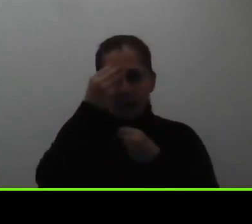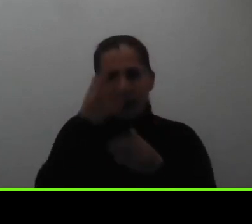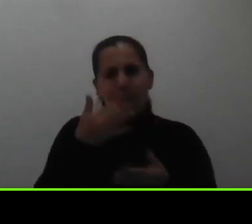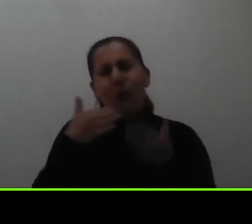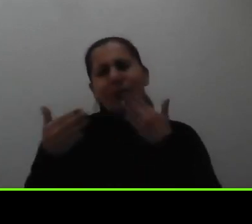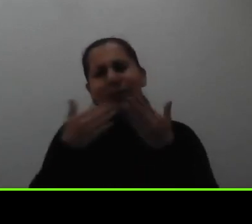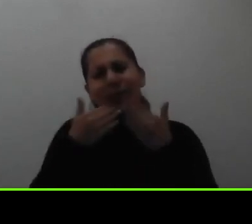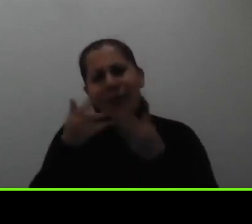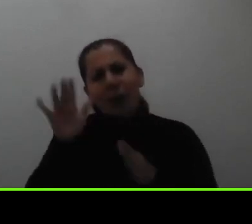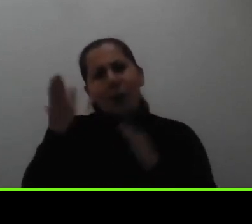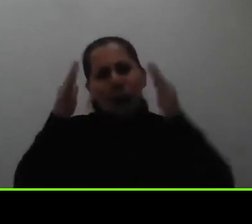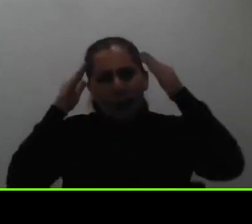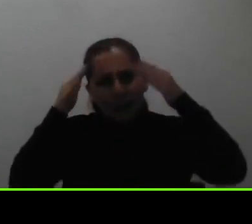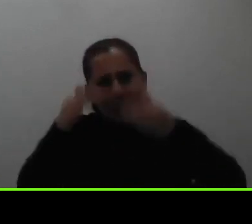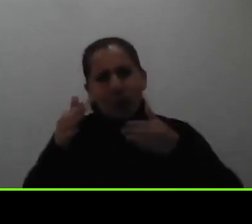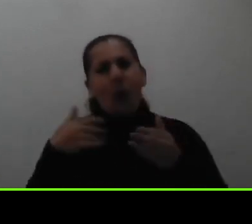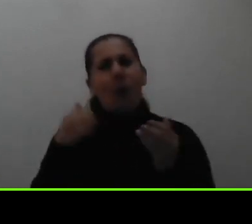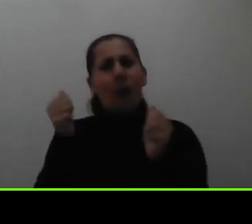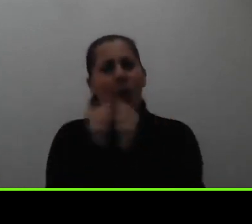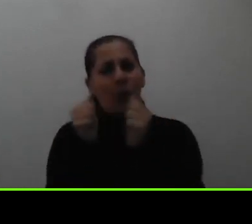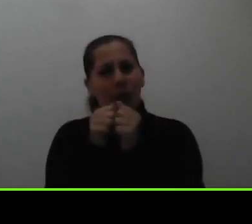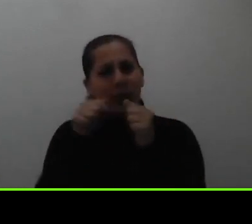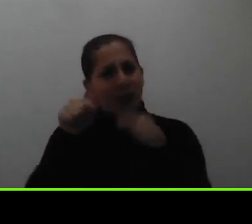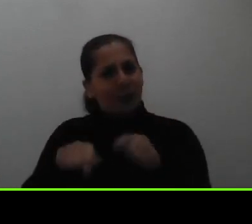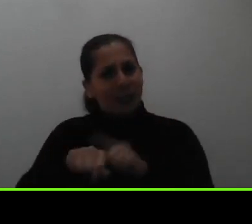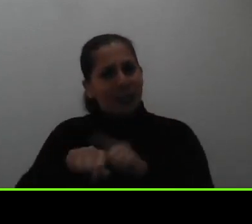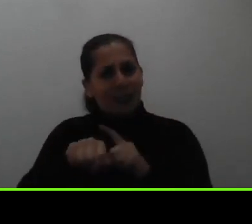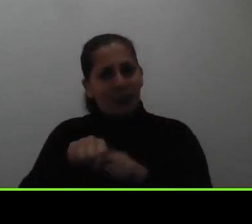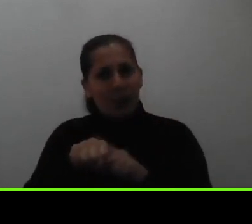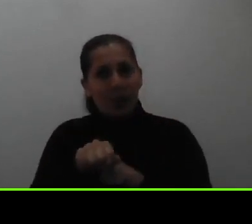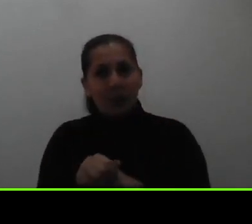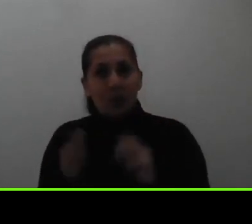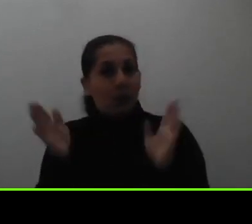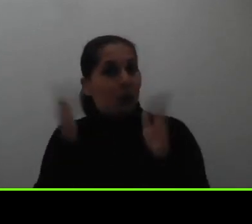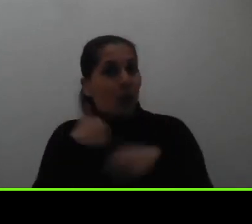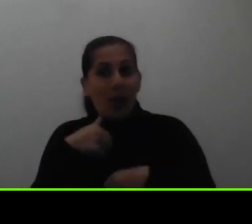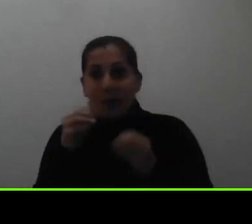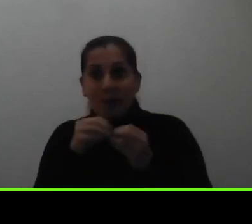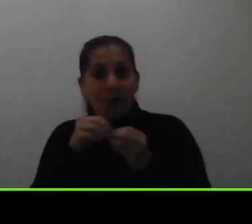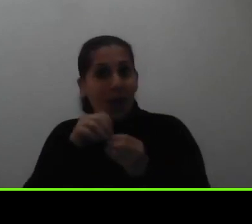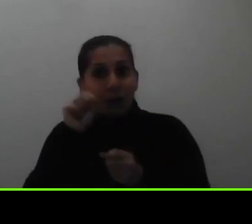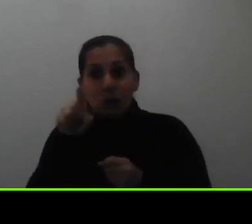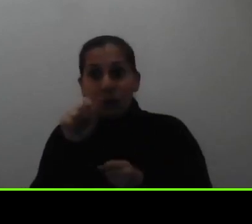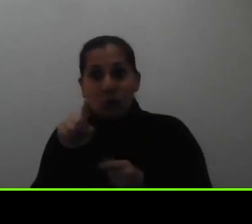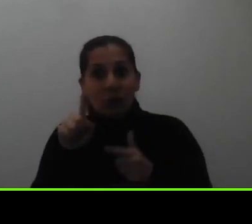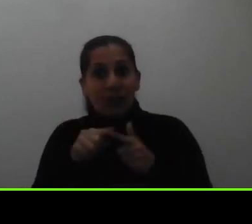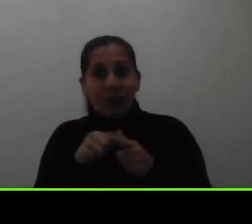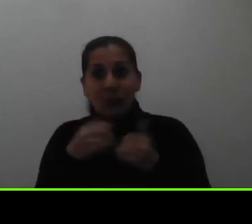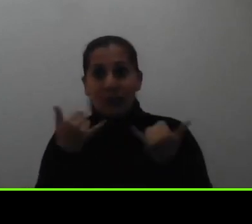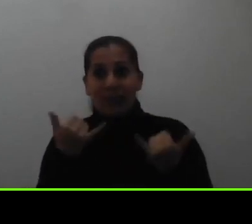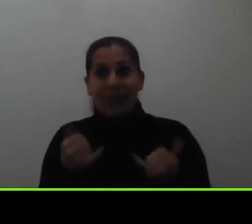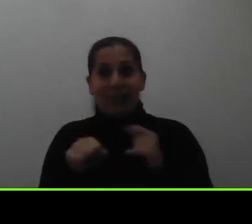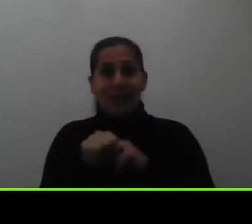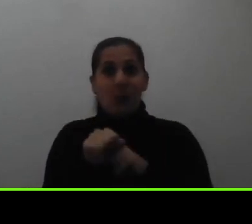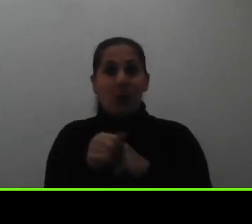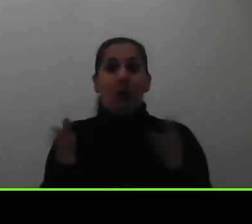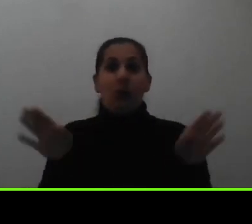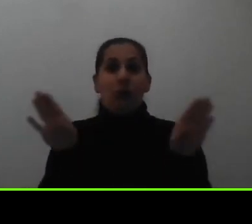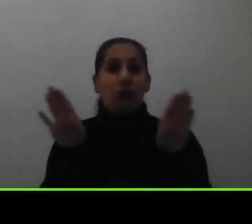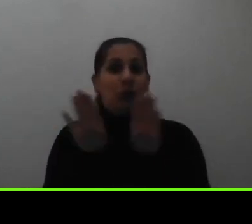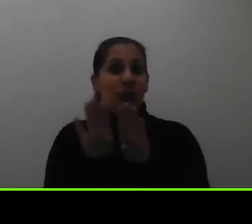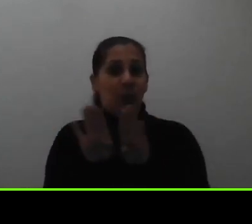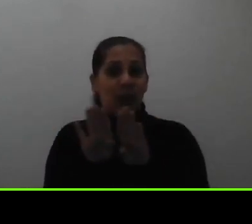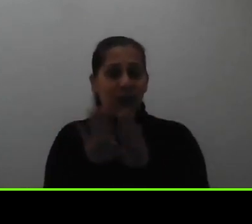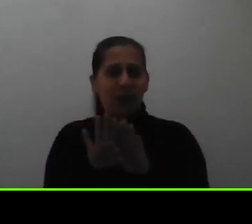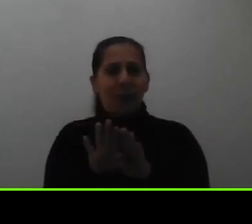por acompañarnos en este rato no tenemos otras consultas así es que estaríamos cerrando en este momento el espacio con este